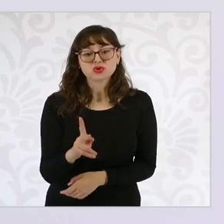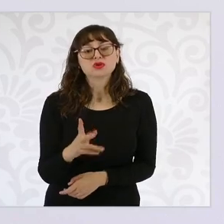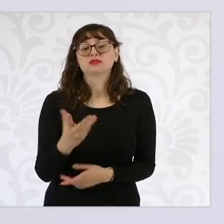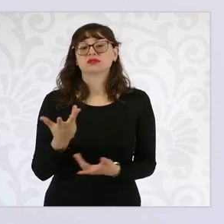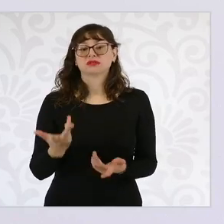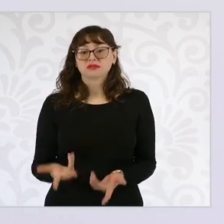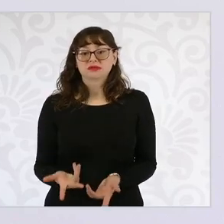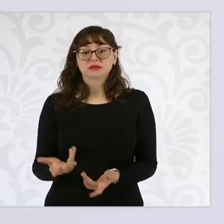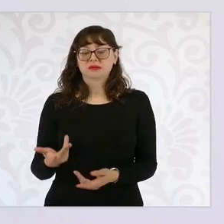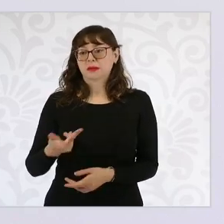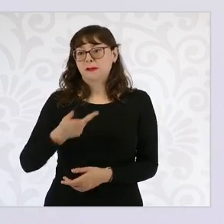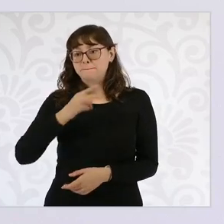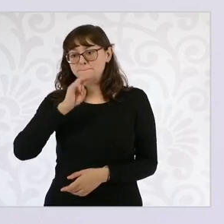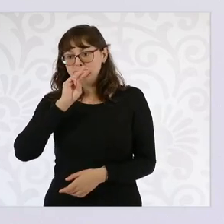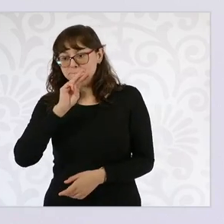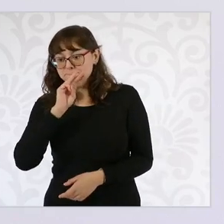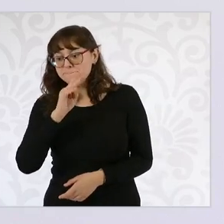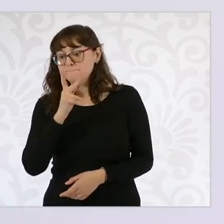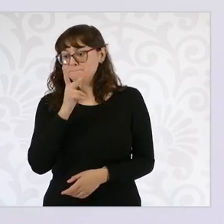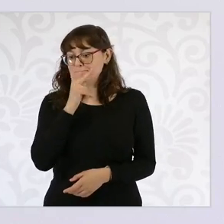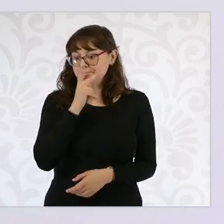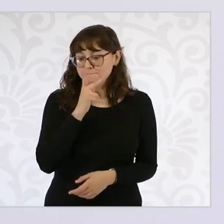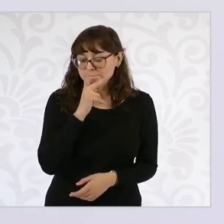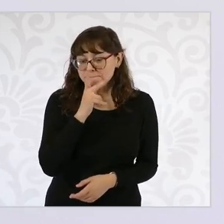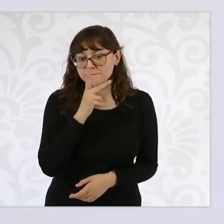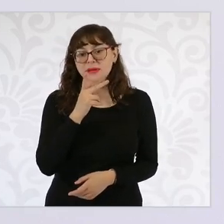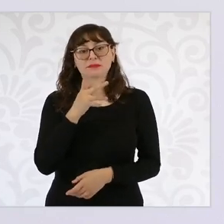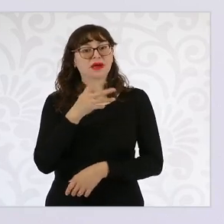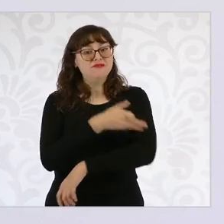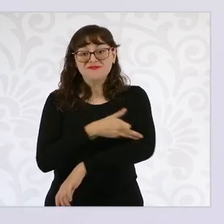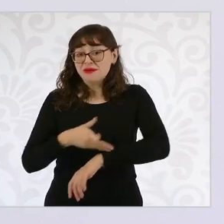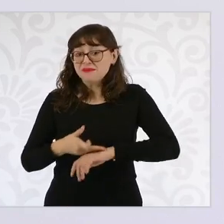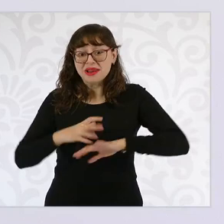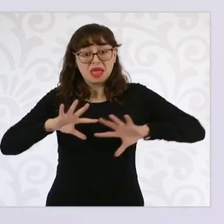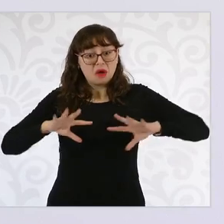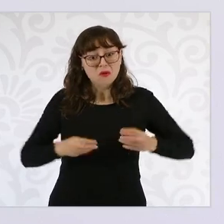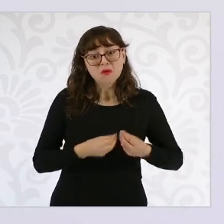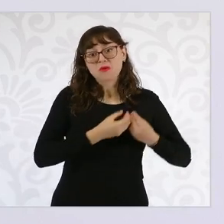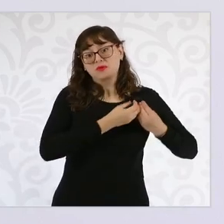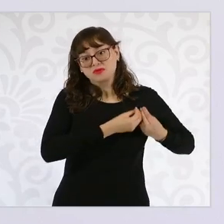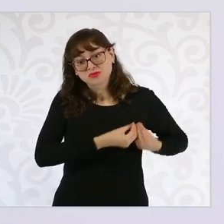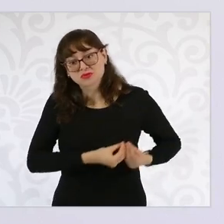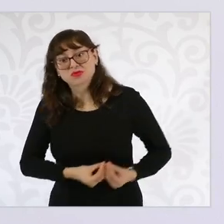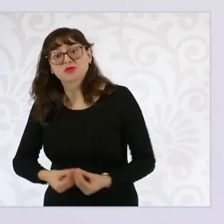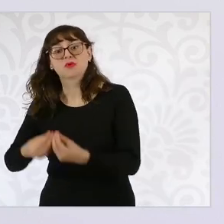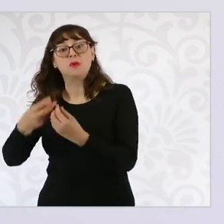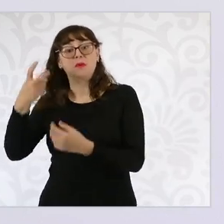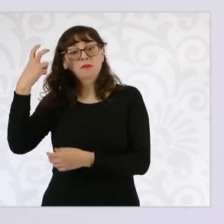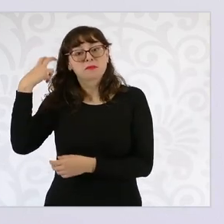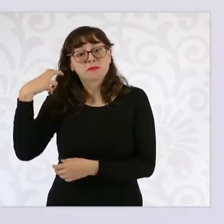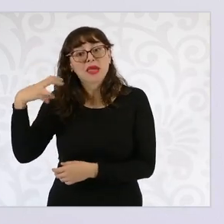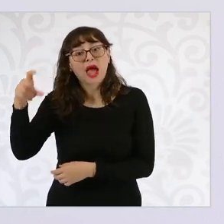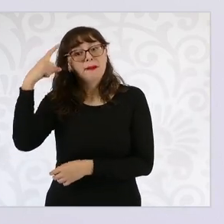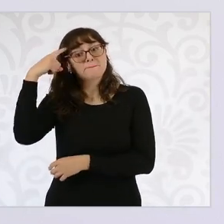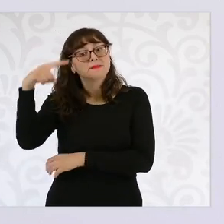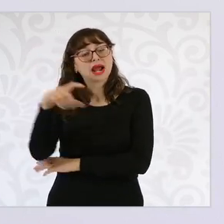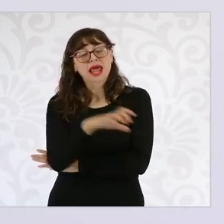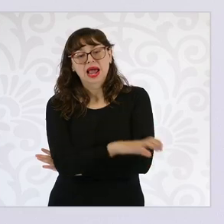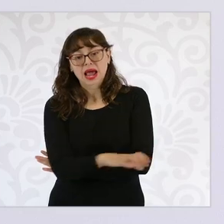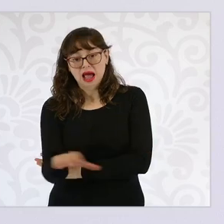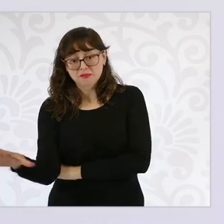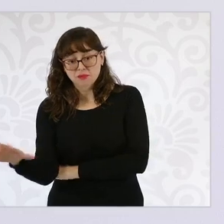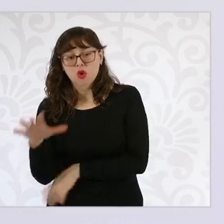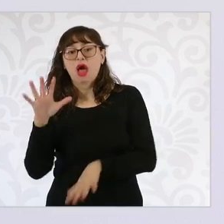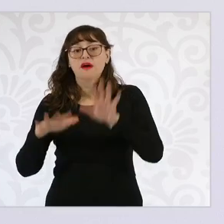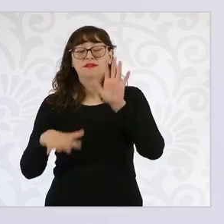completas que viajan por temporadas, a veces del otro lado de la frontera, pero muchas veces dentro